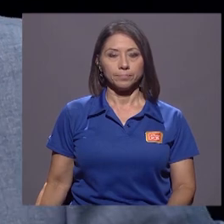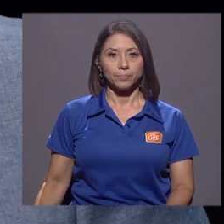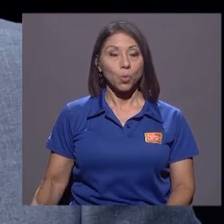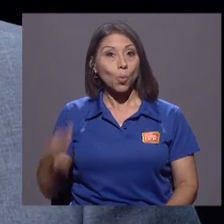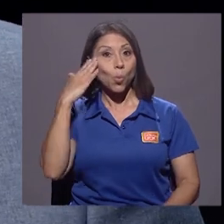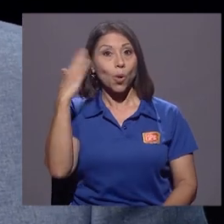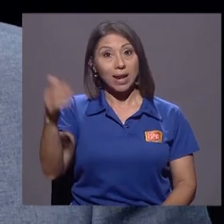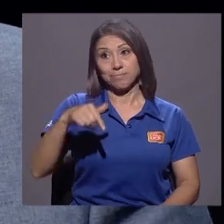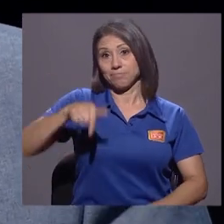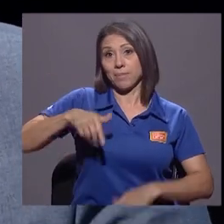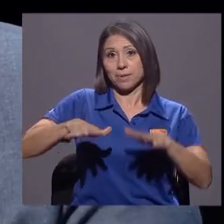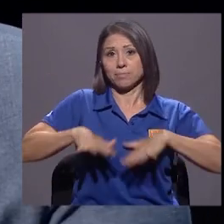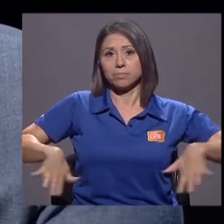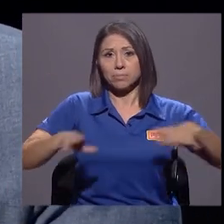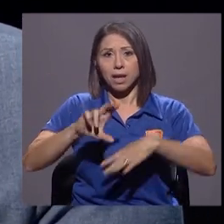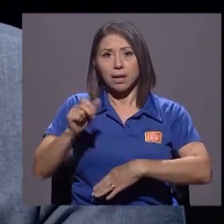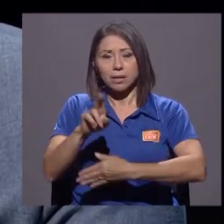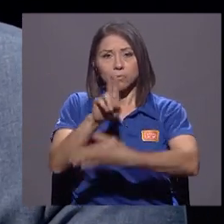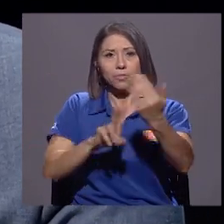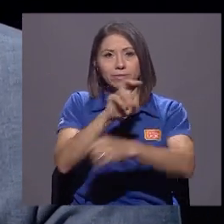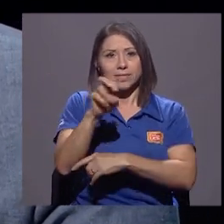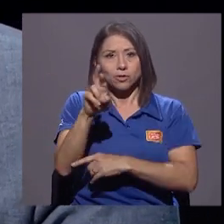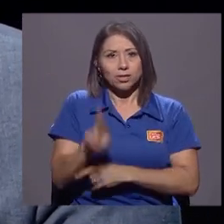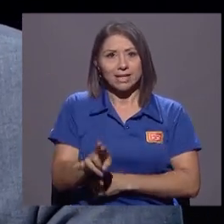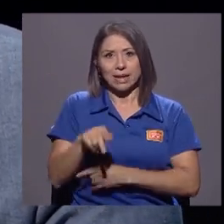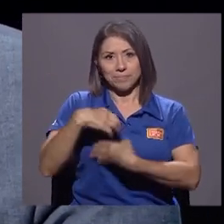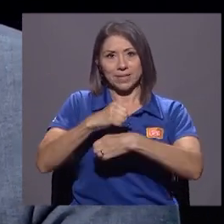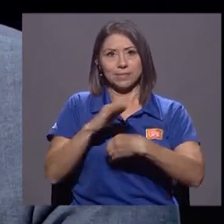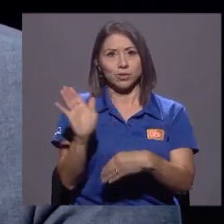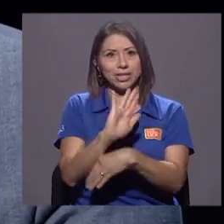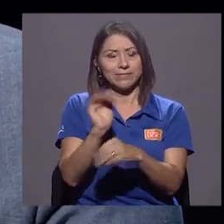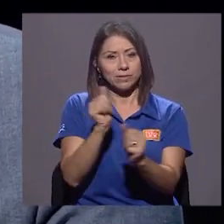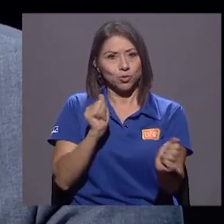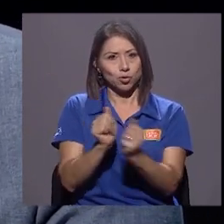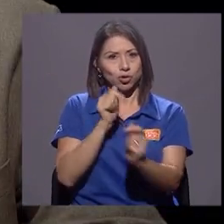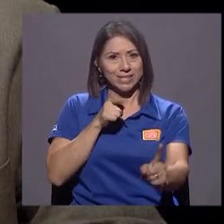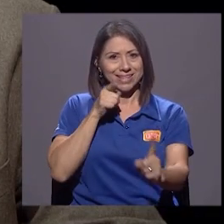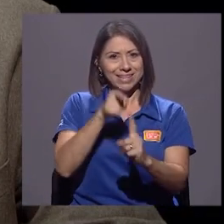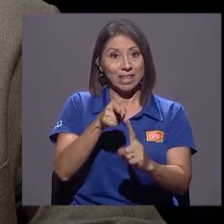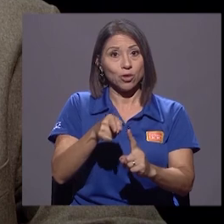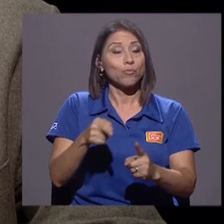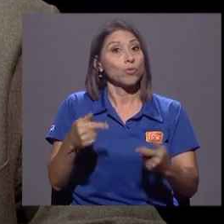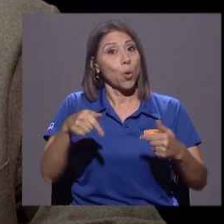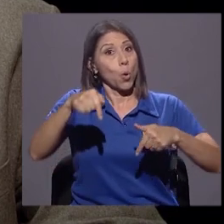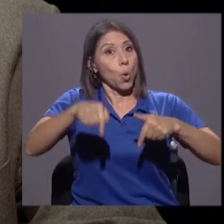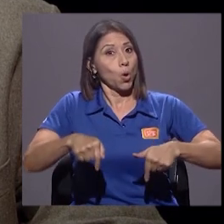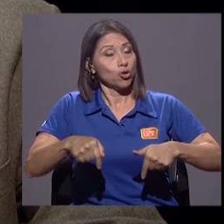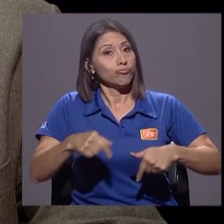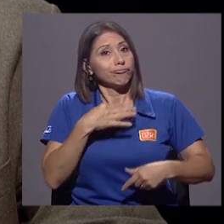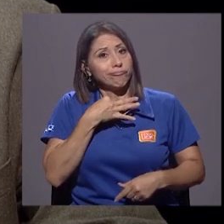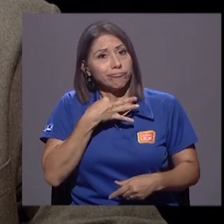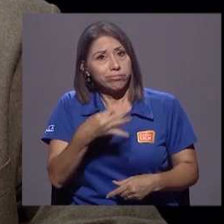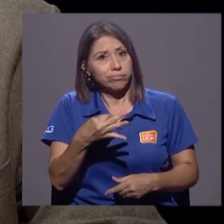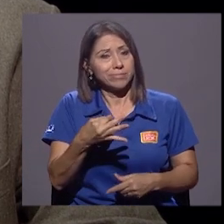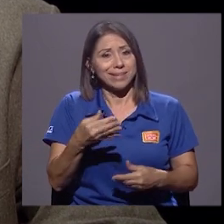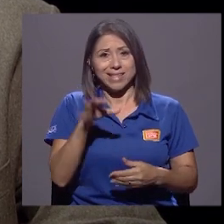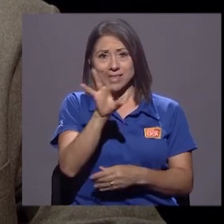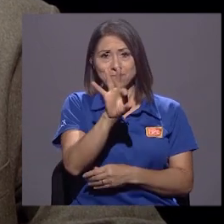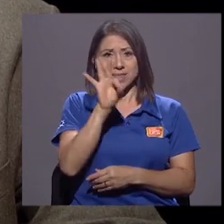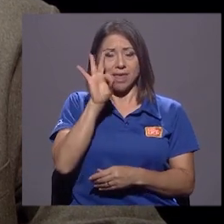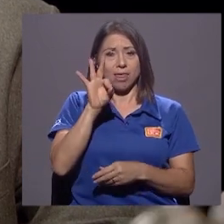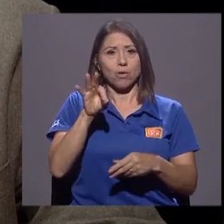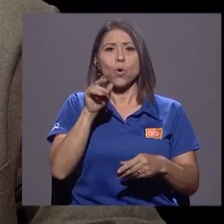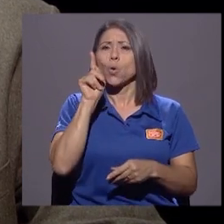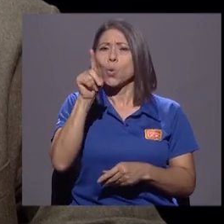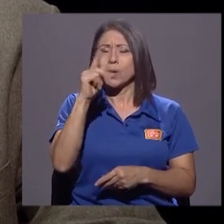Hola, estamos desde los estudios del canal Universidad de Costa Rica, donde hacemos televisión con sentido y el gusto que tengo hoy de tener de invitado